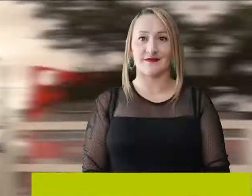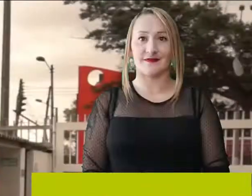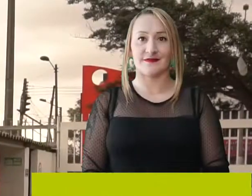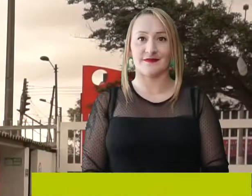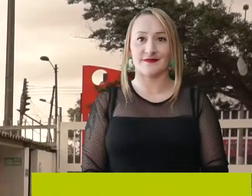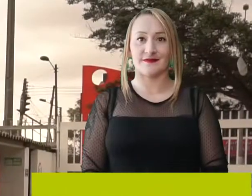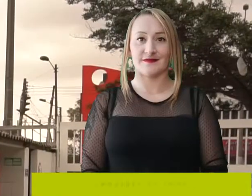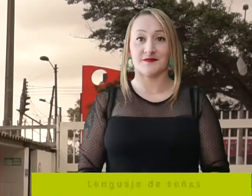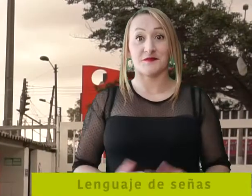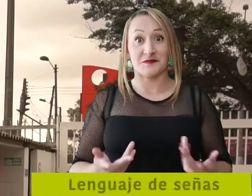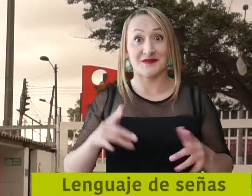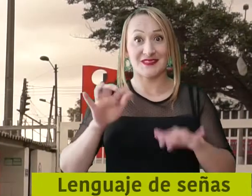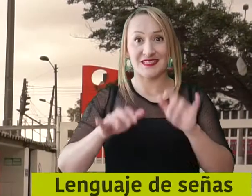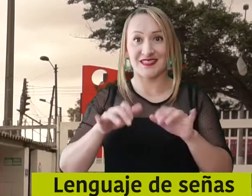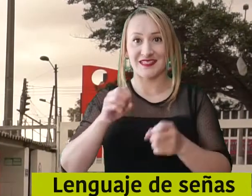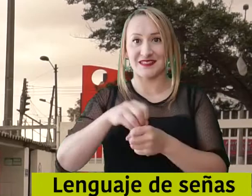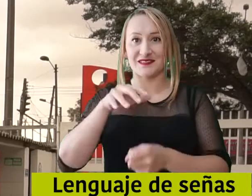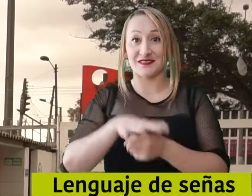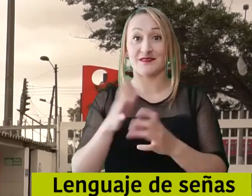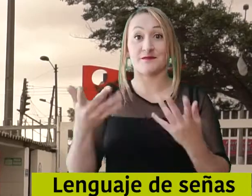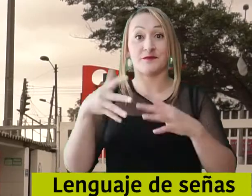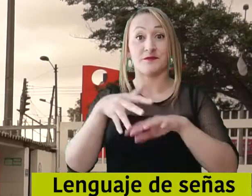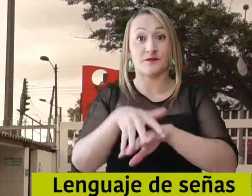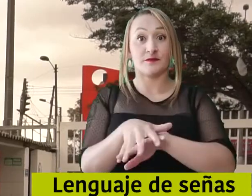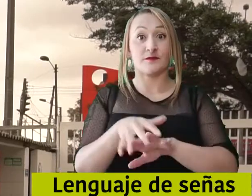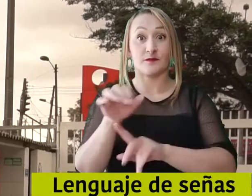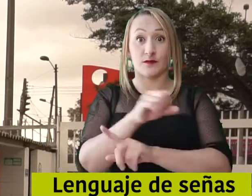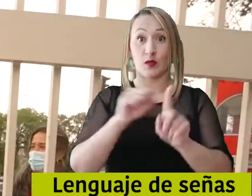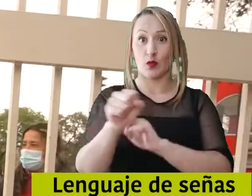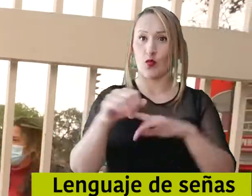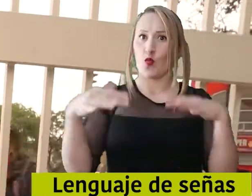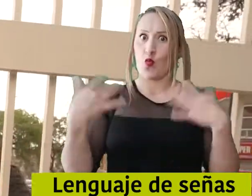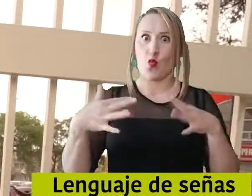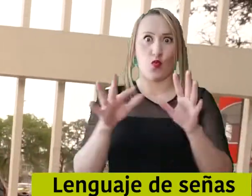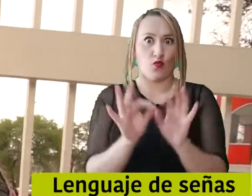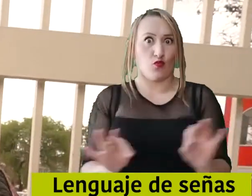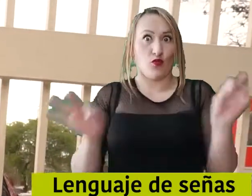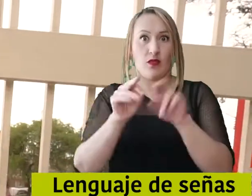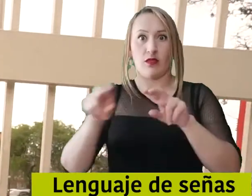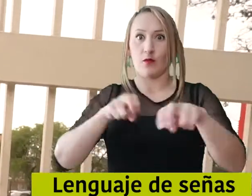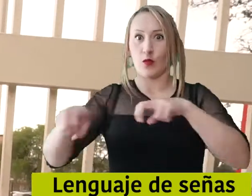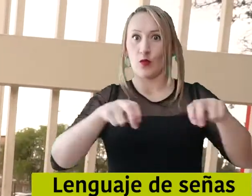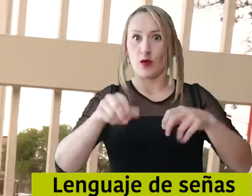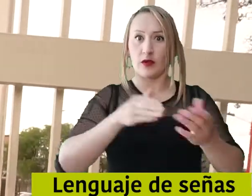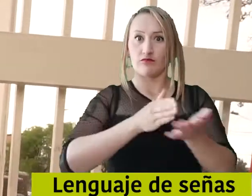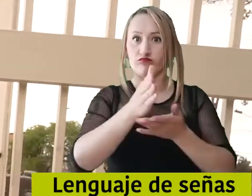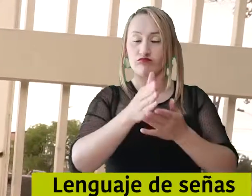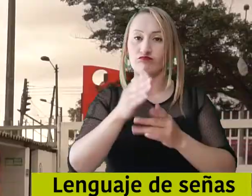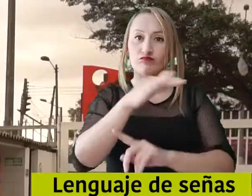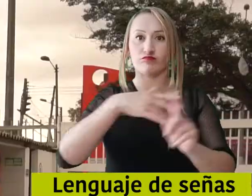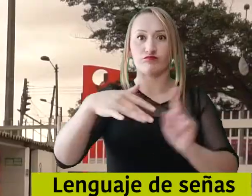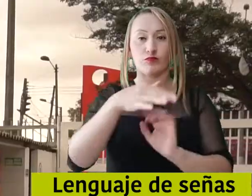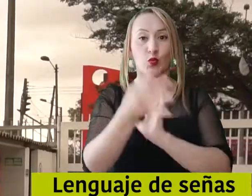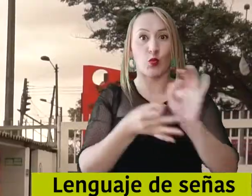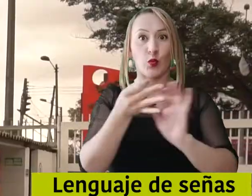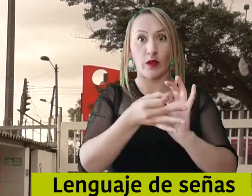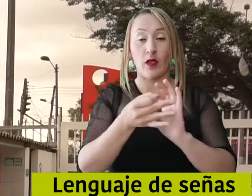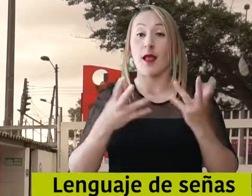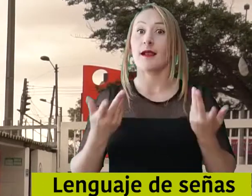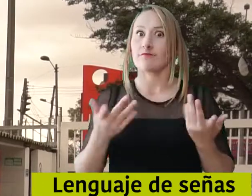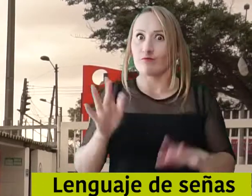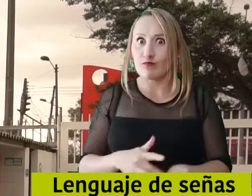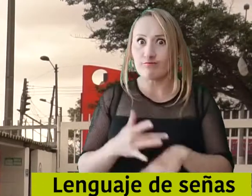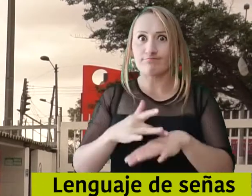Para la Secretaría Distrital de Integración Social es muy importante la movilidad sostenible y promover esas modalidades de transporte porque